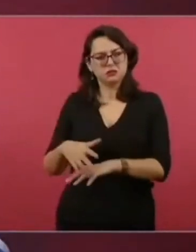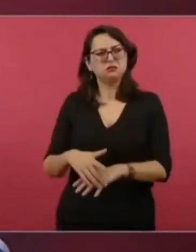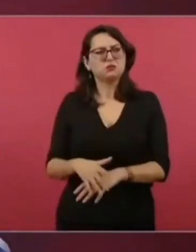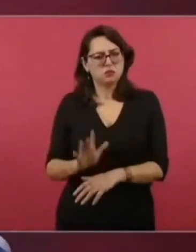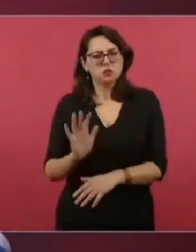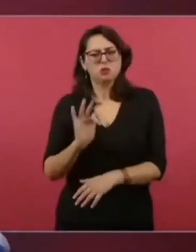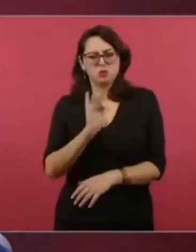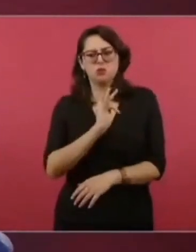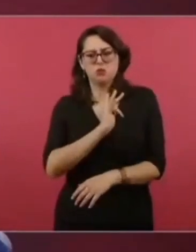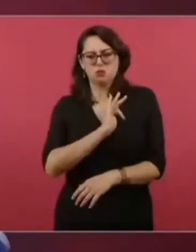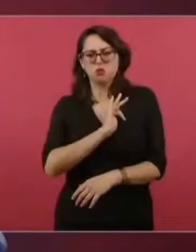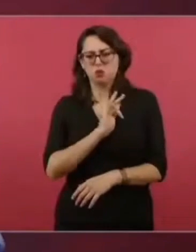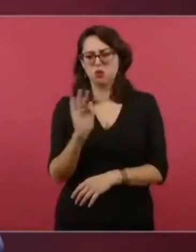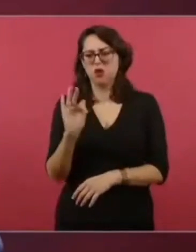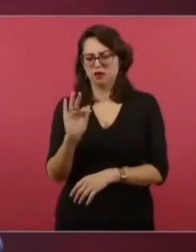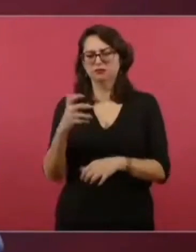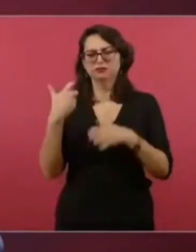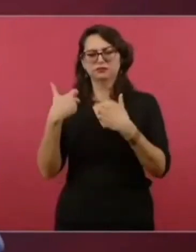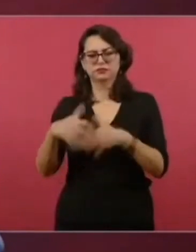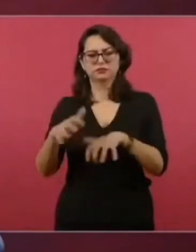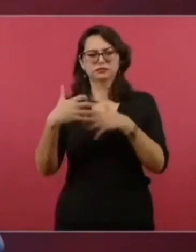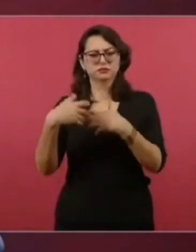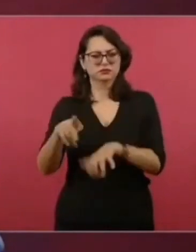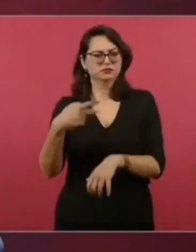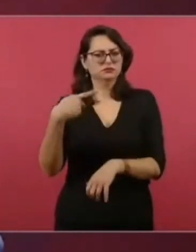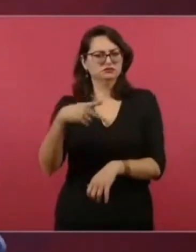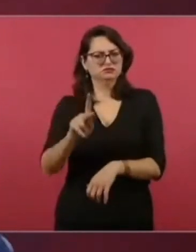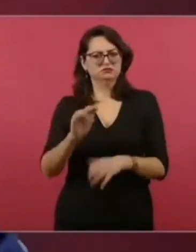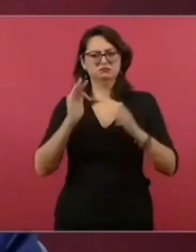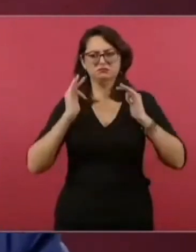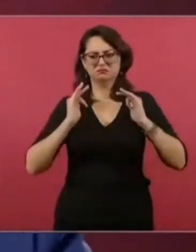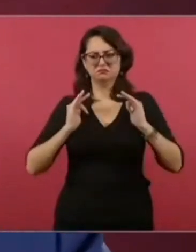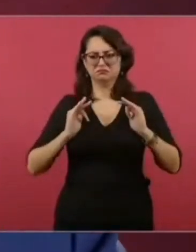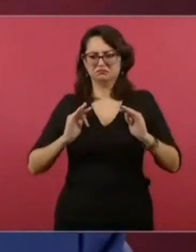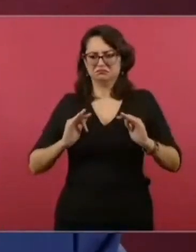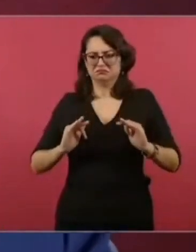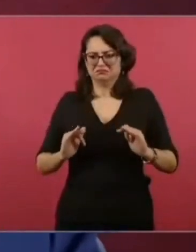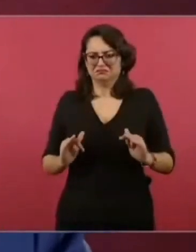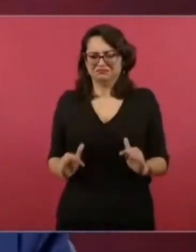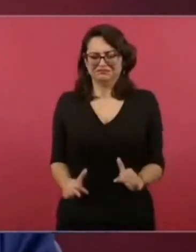con cuidado, que no